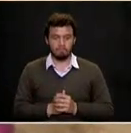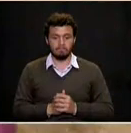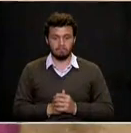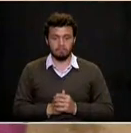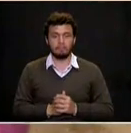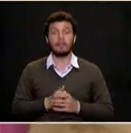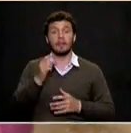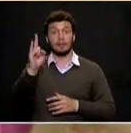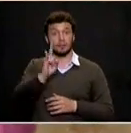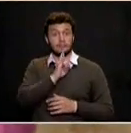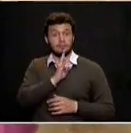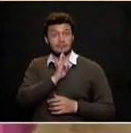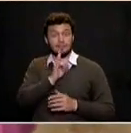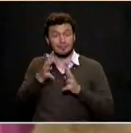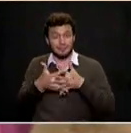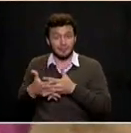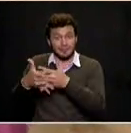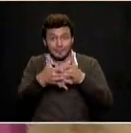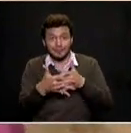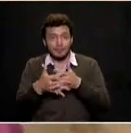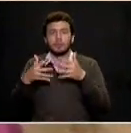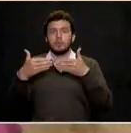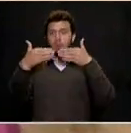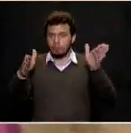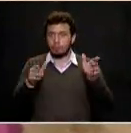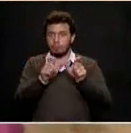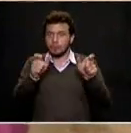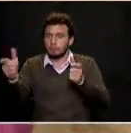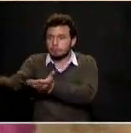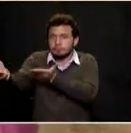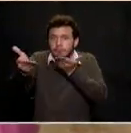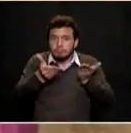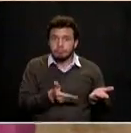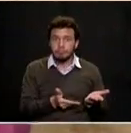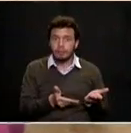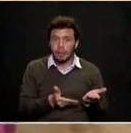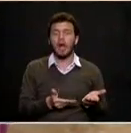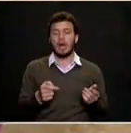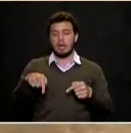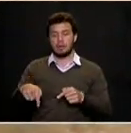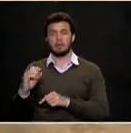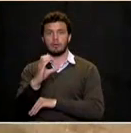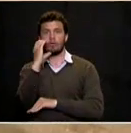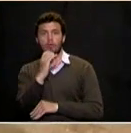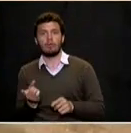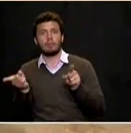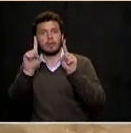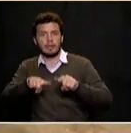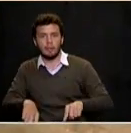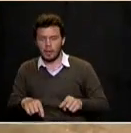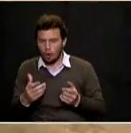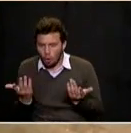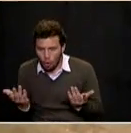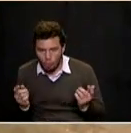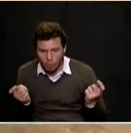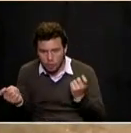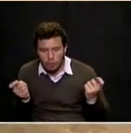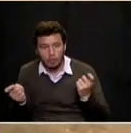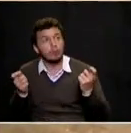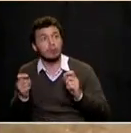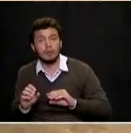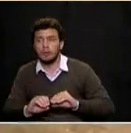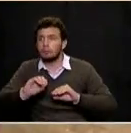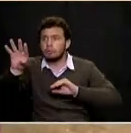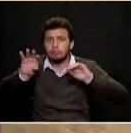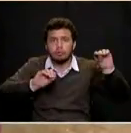seguramente vamos a poder desde Colombia repatriar la gran cantidad de venezolanos que han llegado a nuestro país y que quieren y desean volver